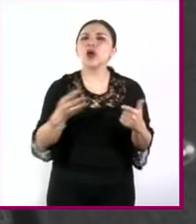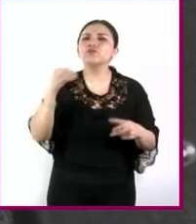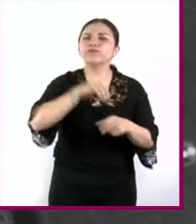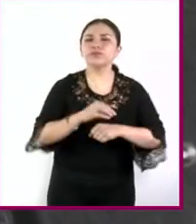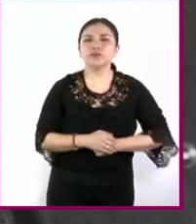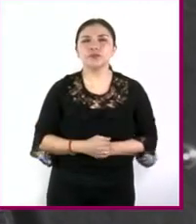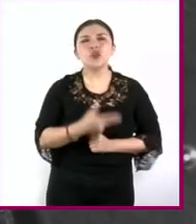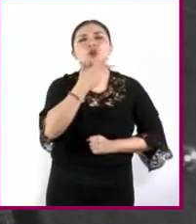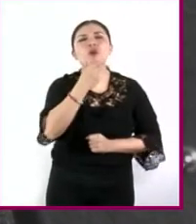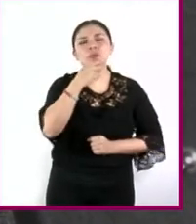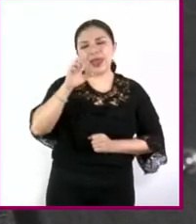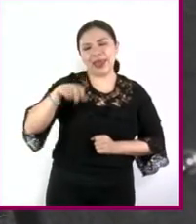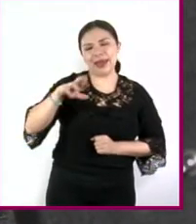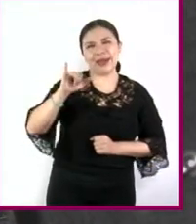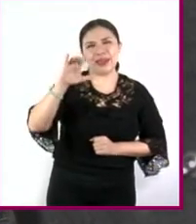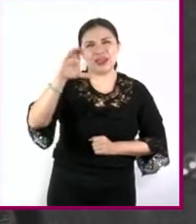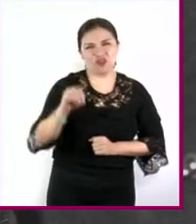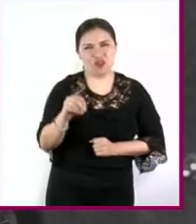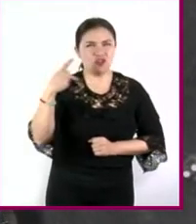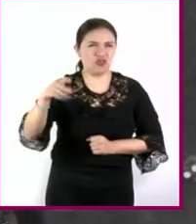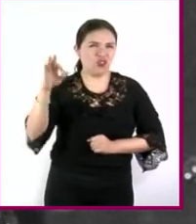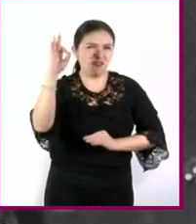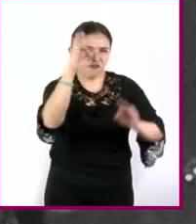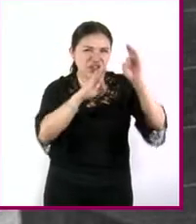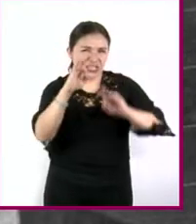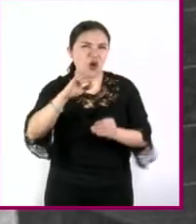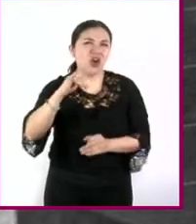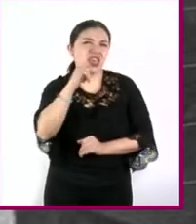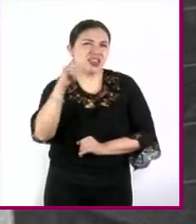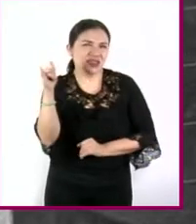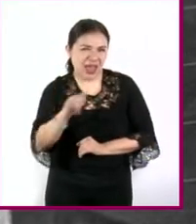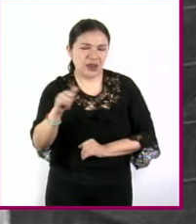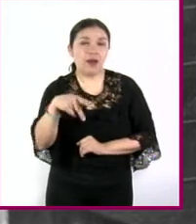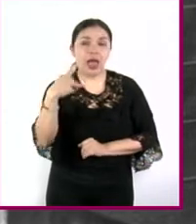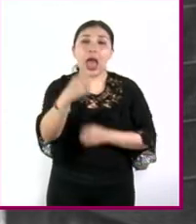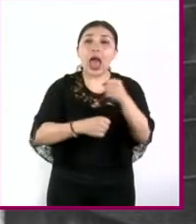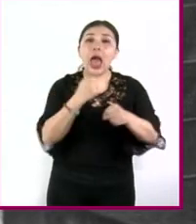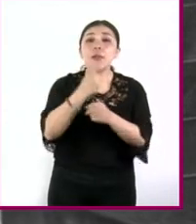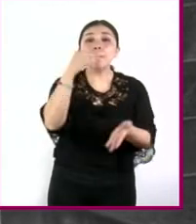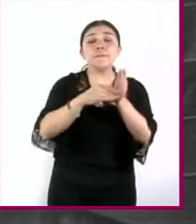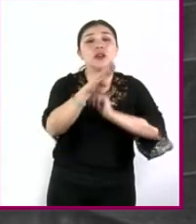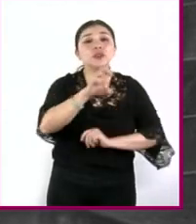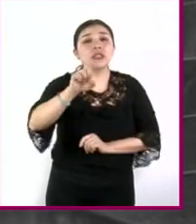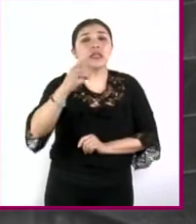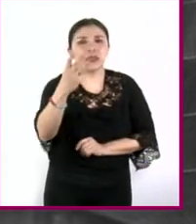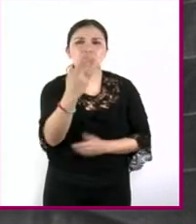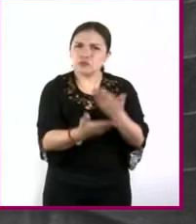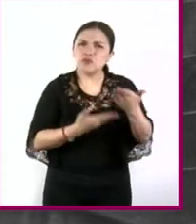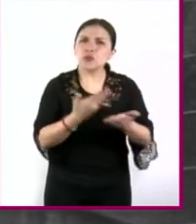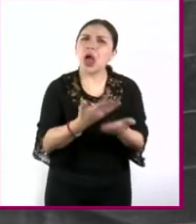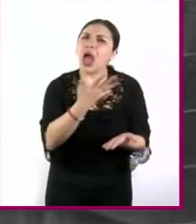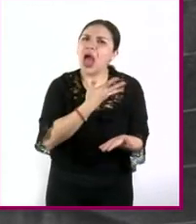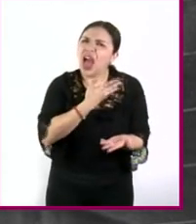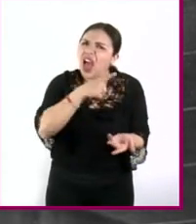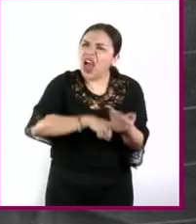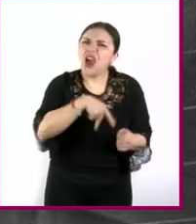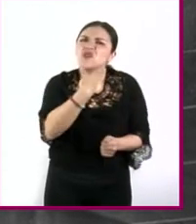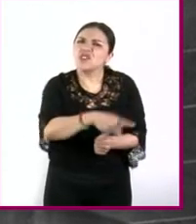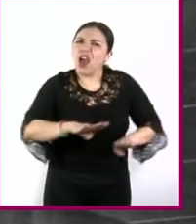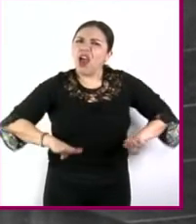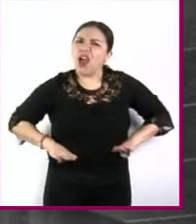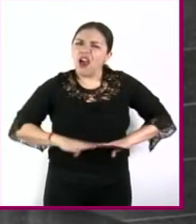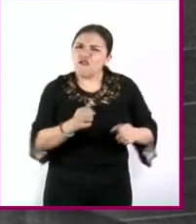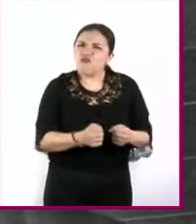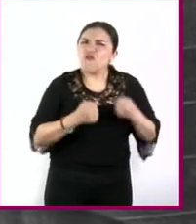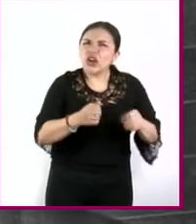Enrico Fermi el prolífico físico italiano en 1933 propuso que debía existir un tipo de fuerza que